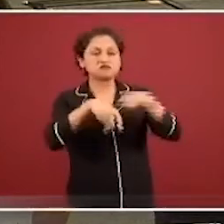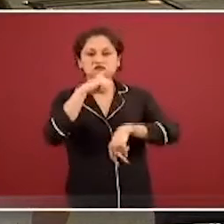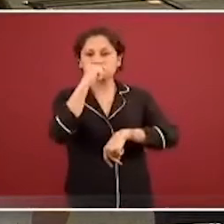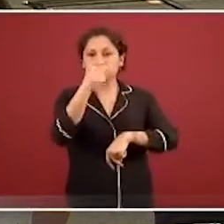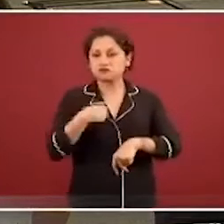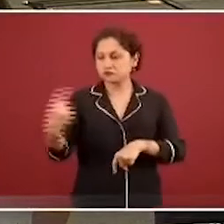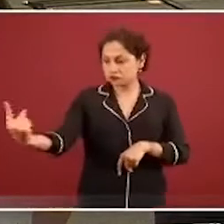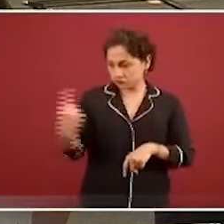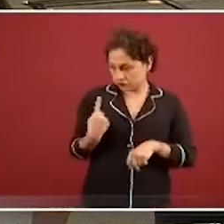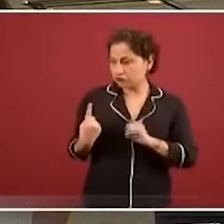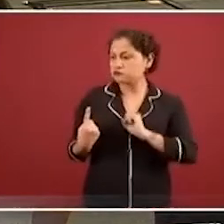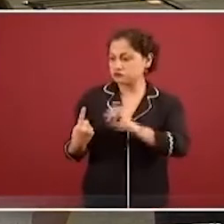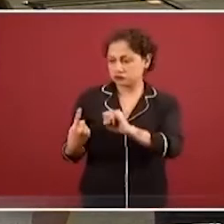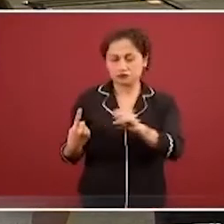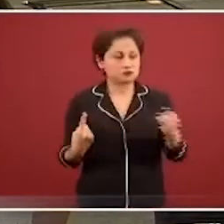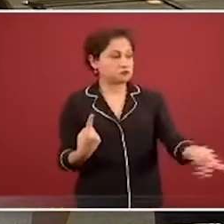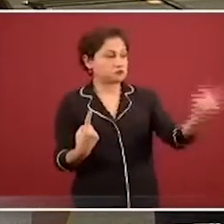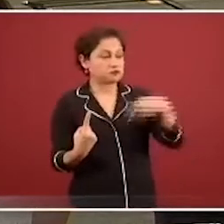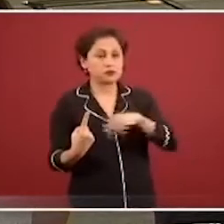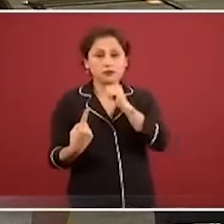consulta, etcétera.